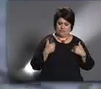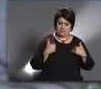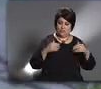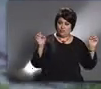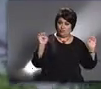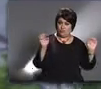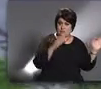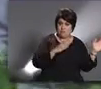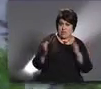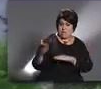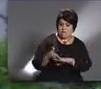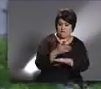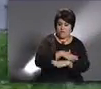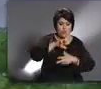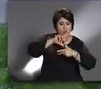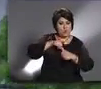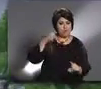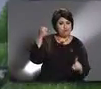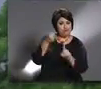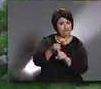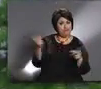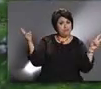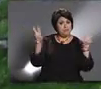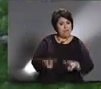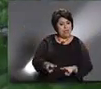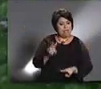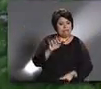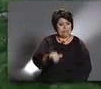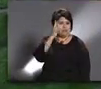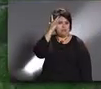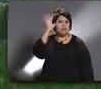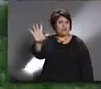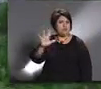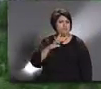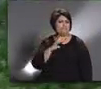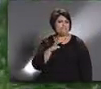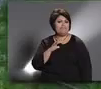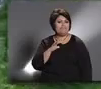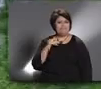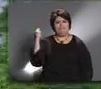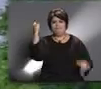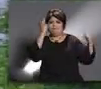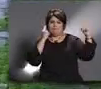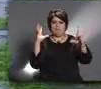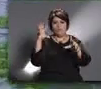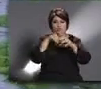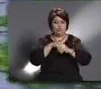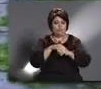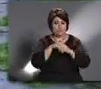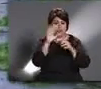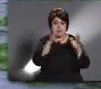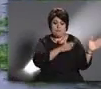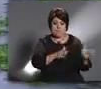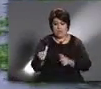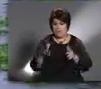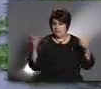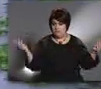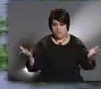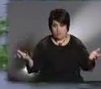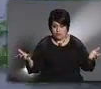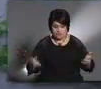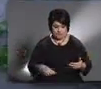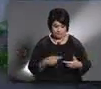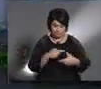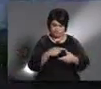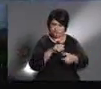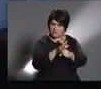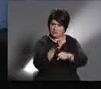Sería sabio hacer un plan de emergencia antes de que llegue un huracán al valle. Considere incluir lo siguiente a su plan.